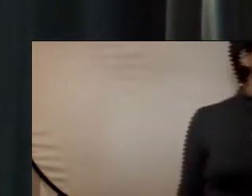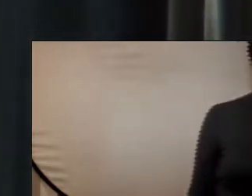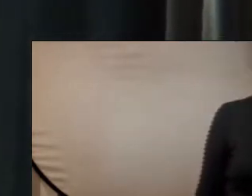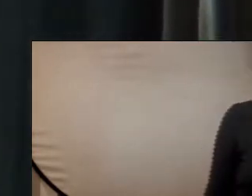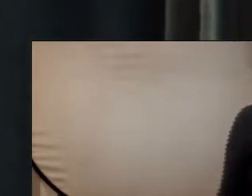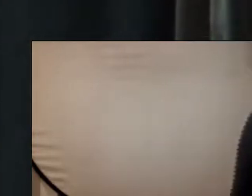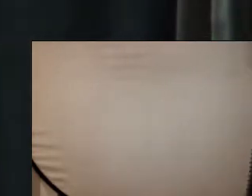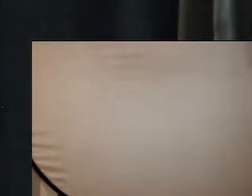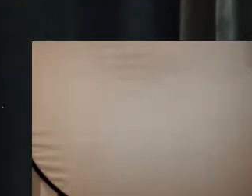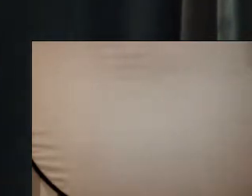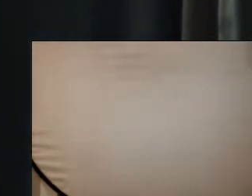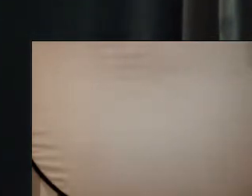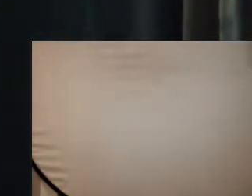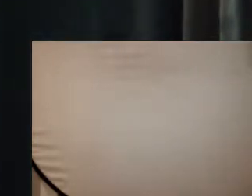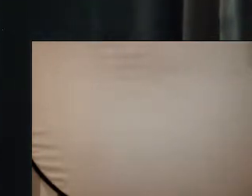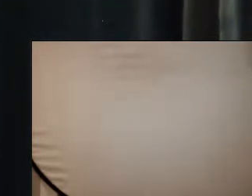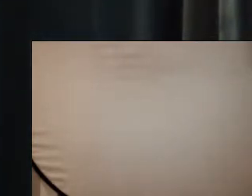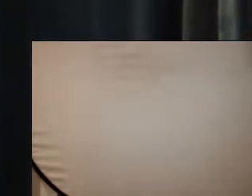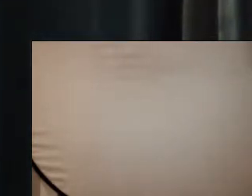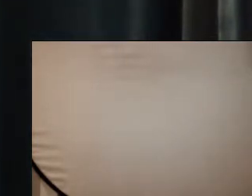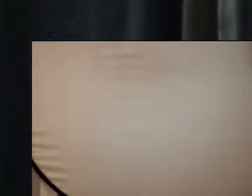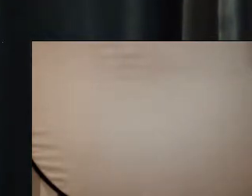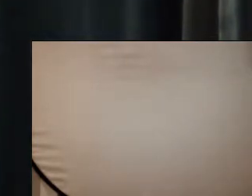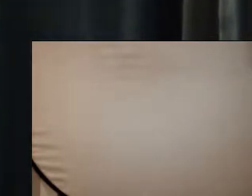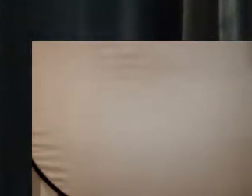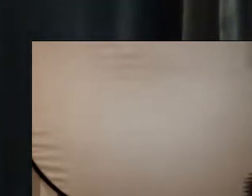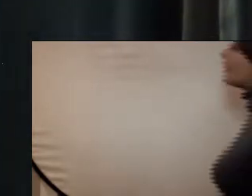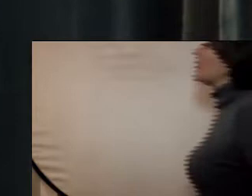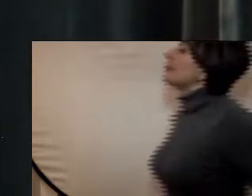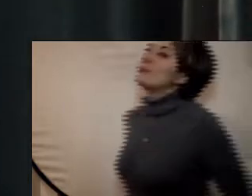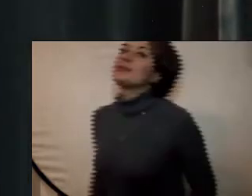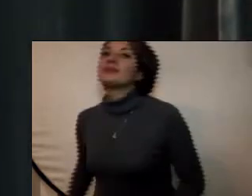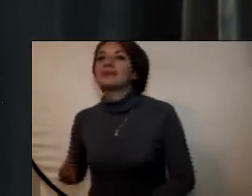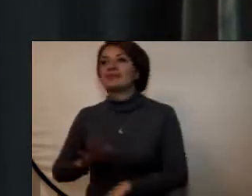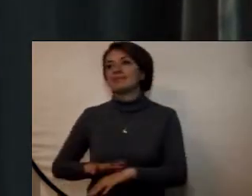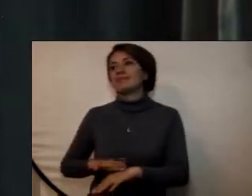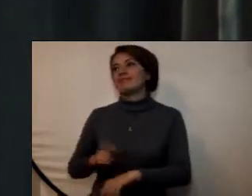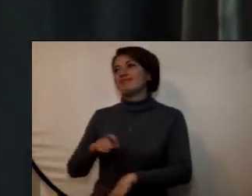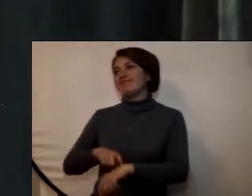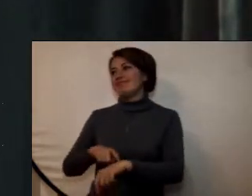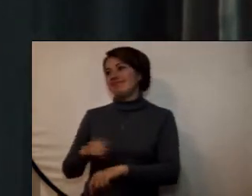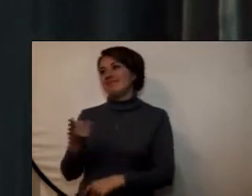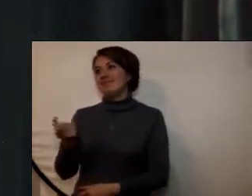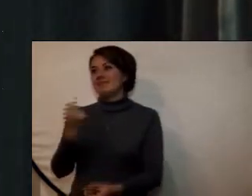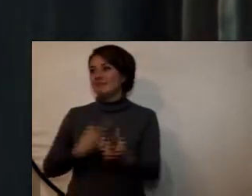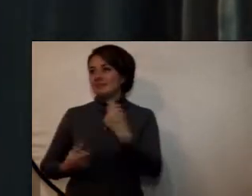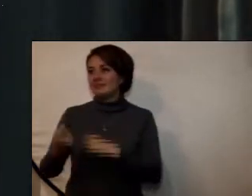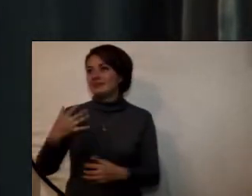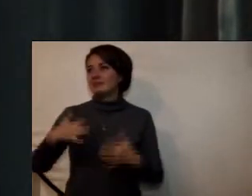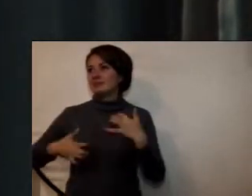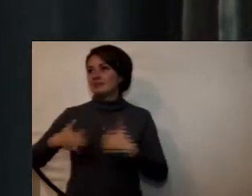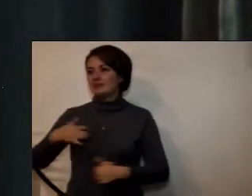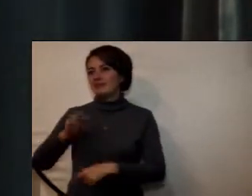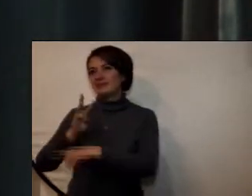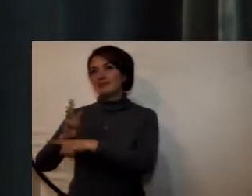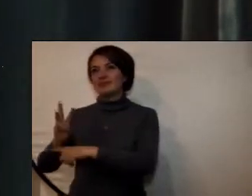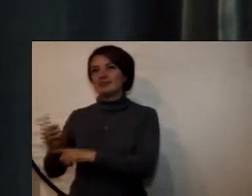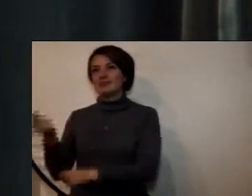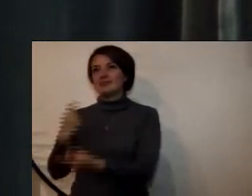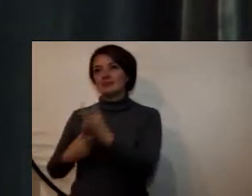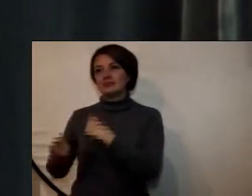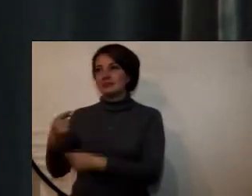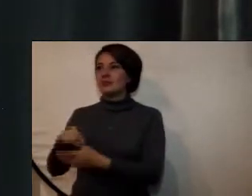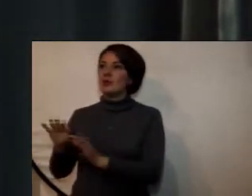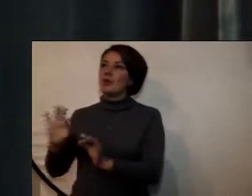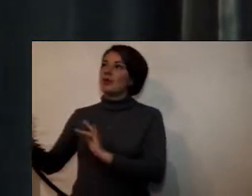dando continuidad a esta audiencia se informa que por cuestiones de tiempo las preguntas e inquietudes recibidas a través de las redes sociales o